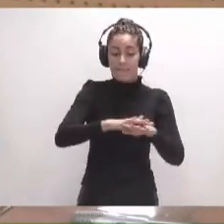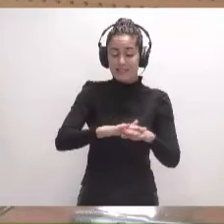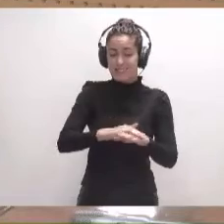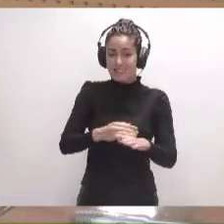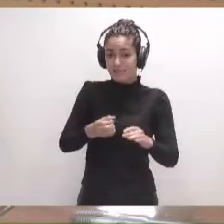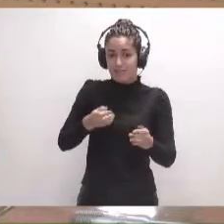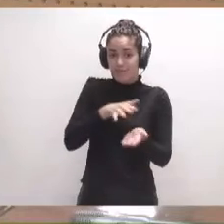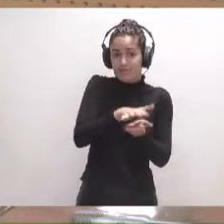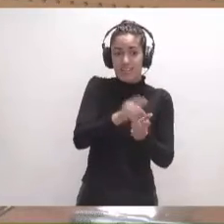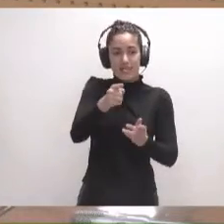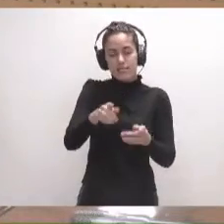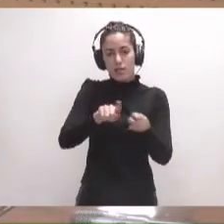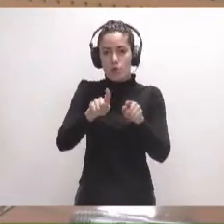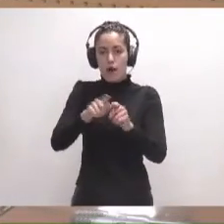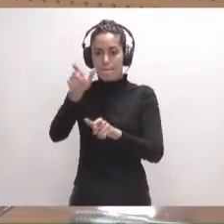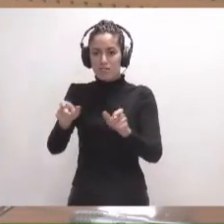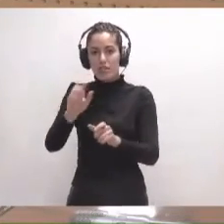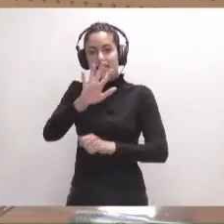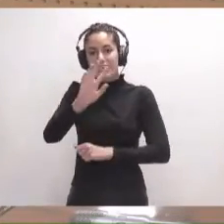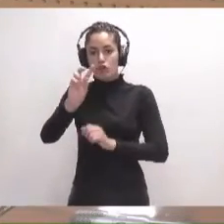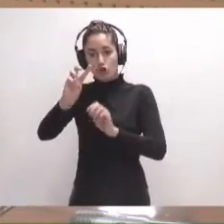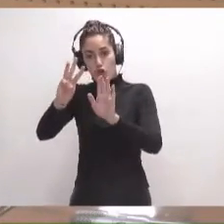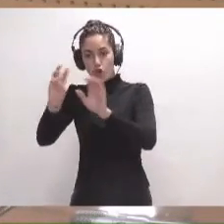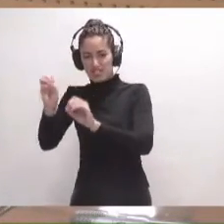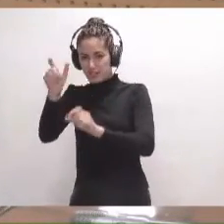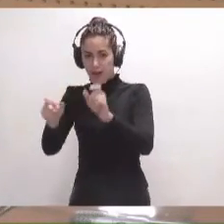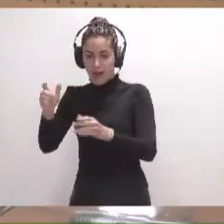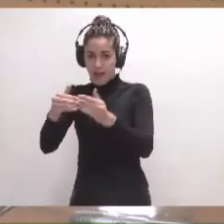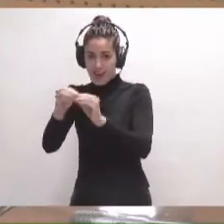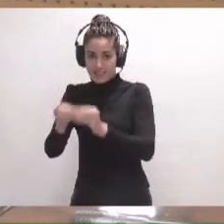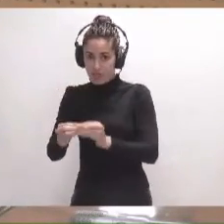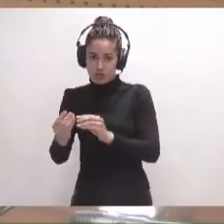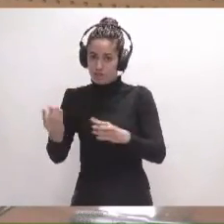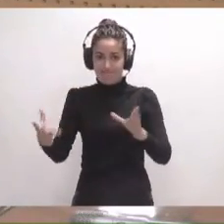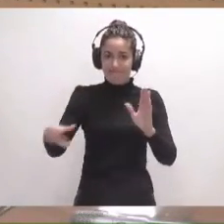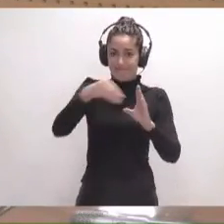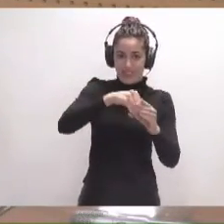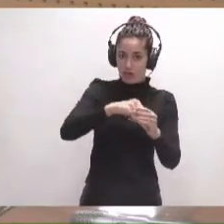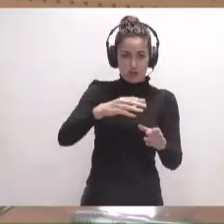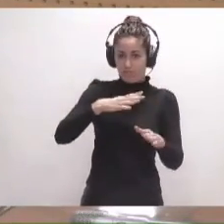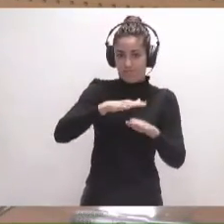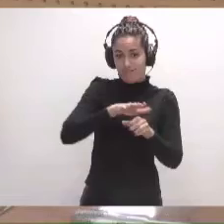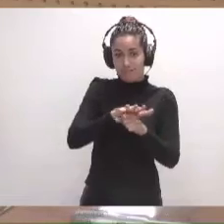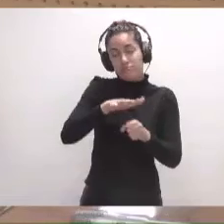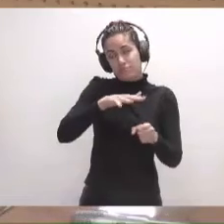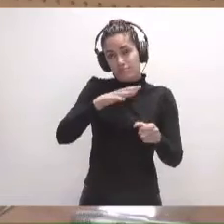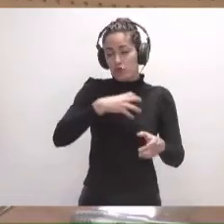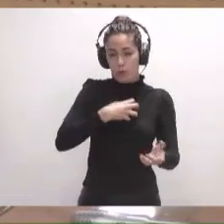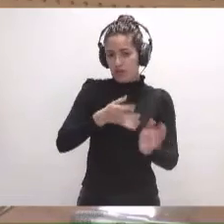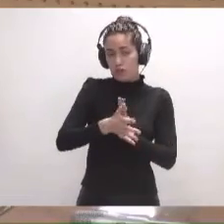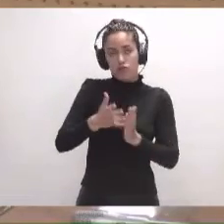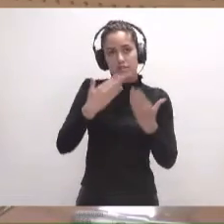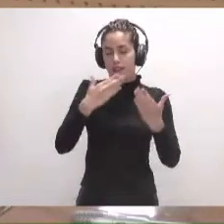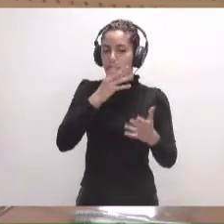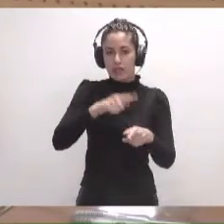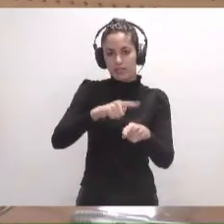salido no se pueden acoger 587 artesanos. Tenía muchas más cosas. Muchísimas gracias, porque el tiempo, yo sé